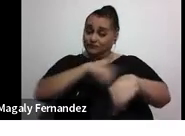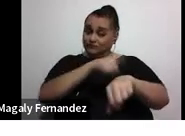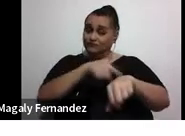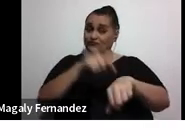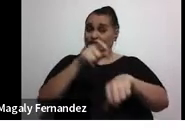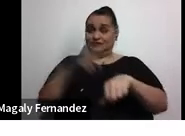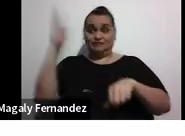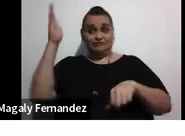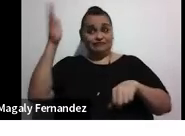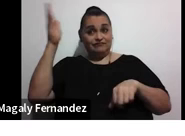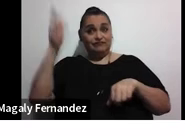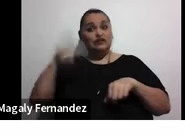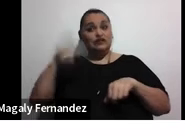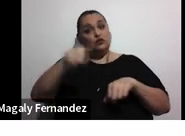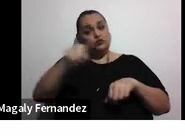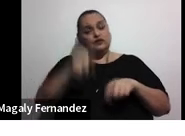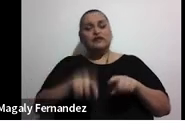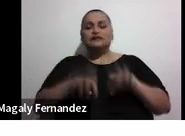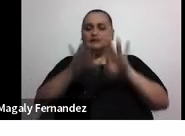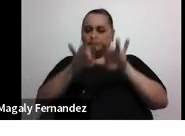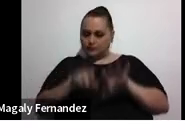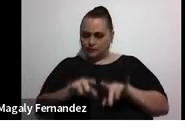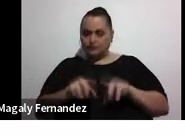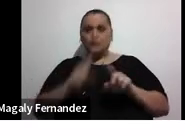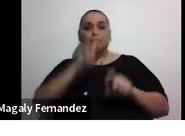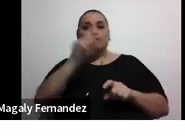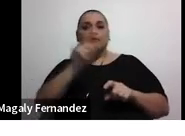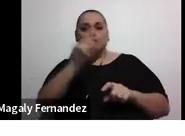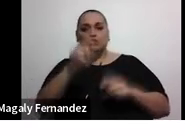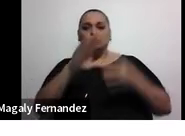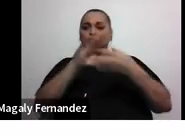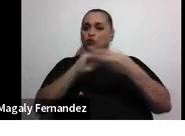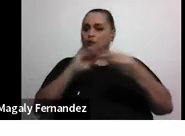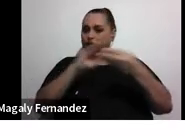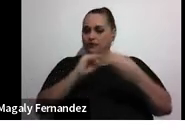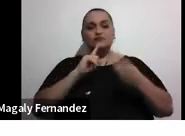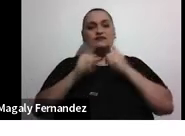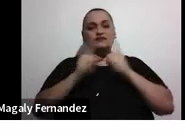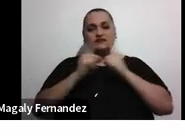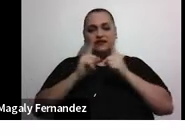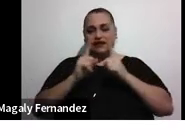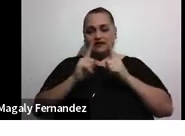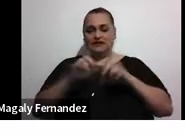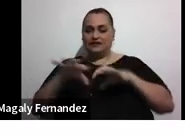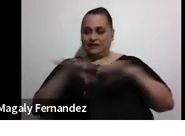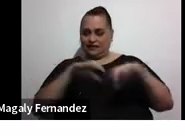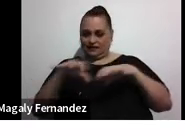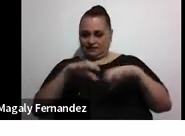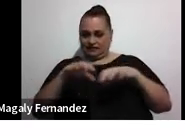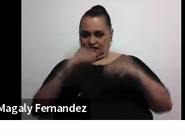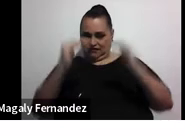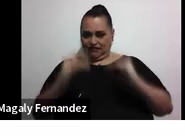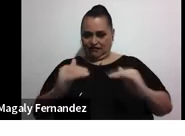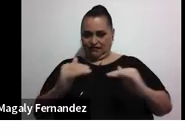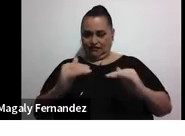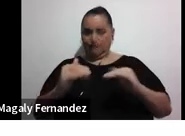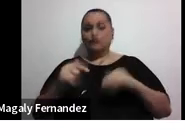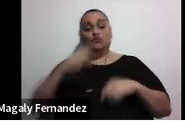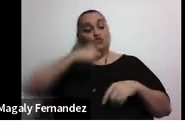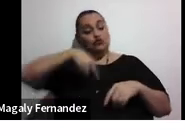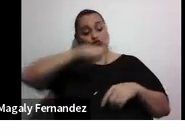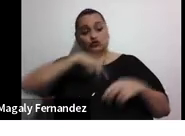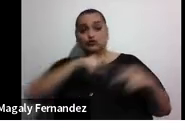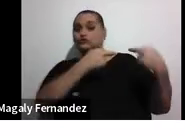podrán anotar sus preguntas o comentarios en el chat de la actividad y nosotras nos